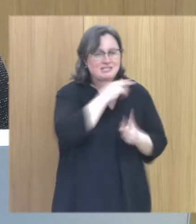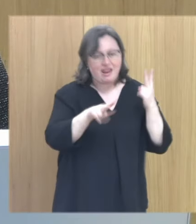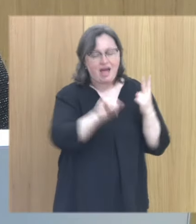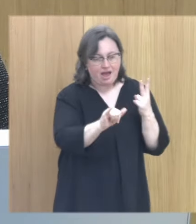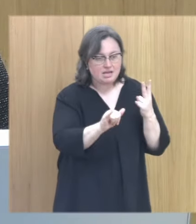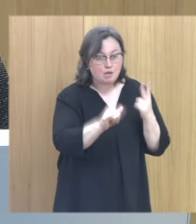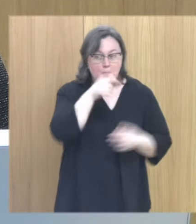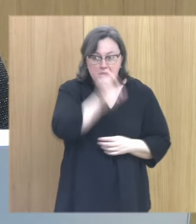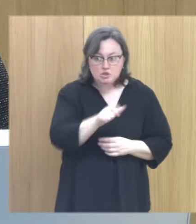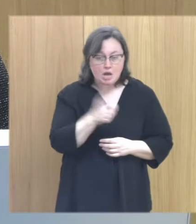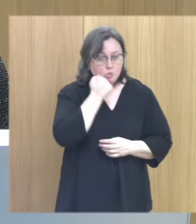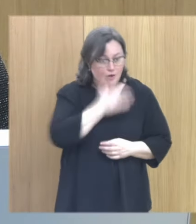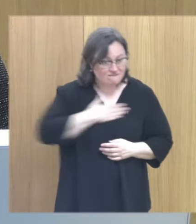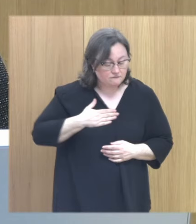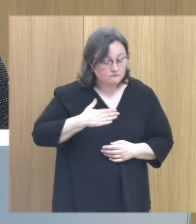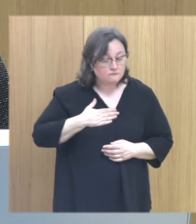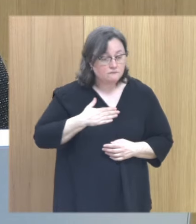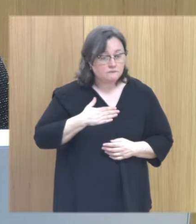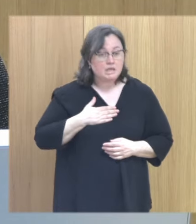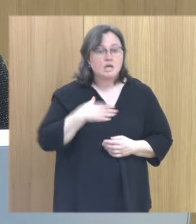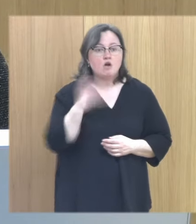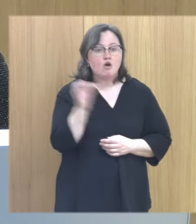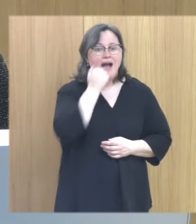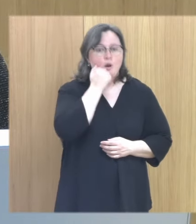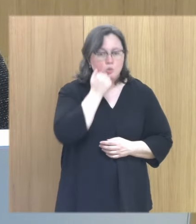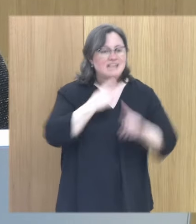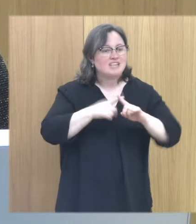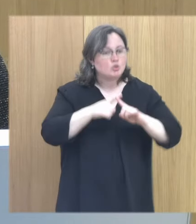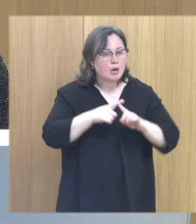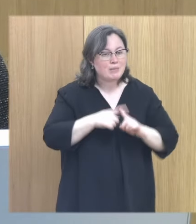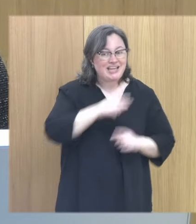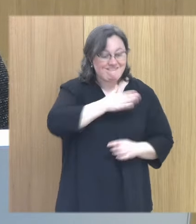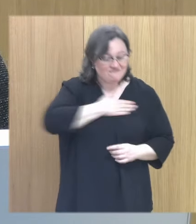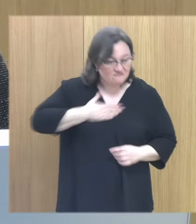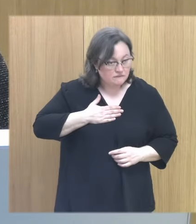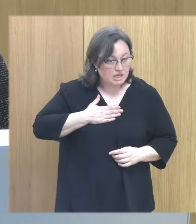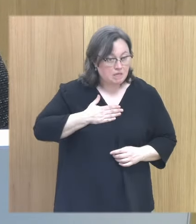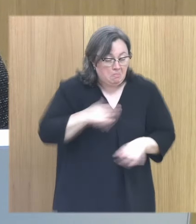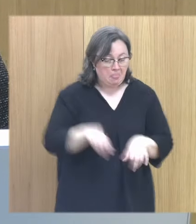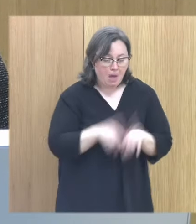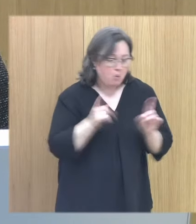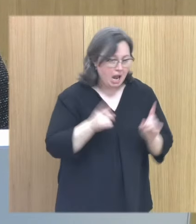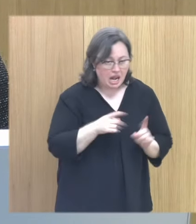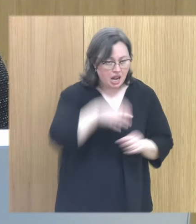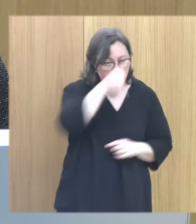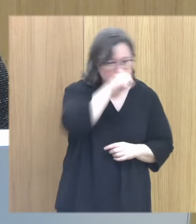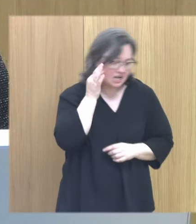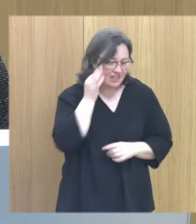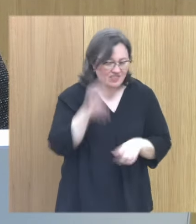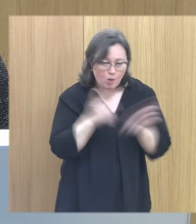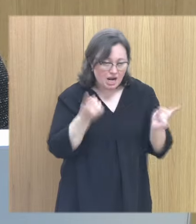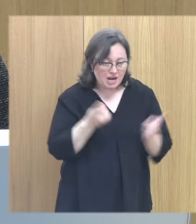Porque a una persona que quiere abusar sexualmente de otra persona no le importa el sexo de esa persona.